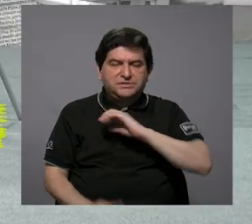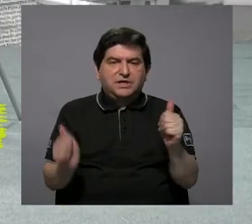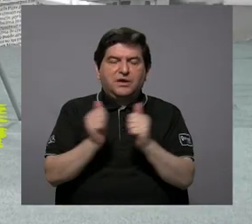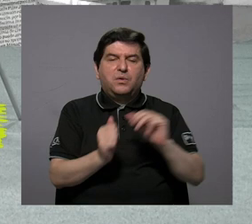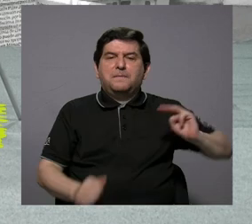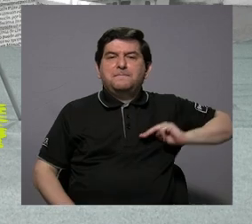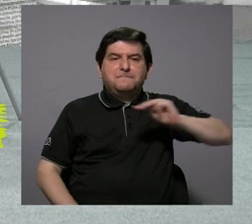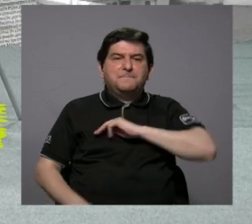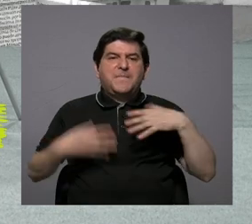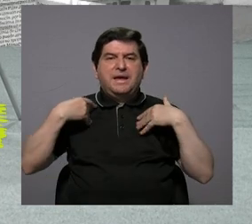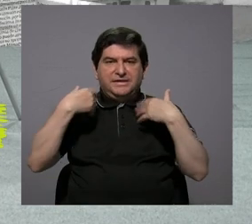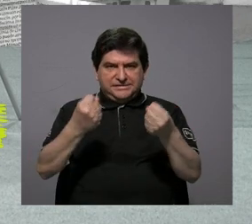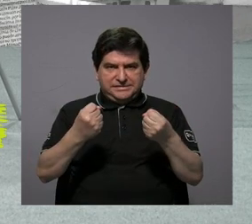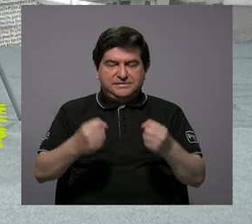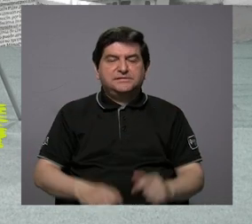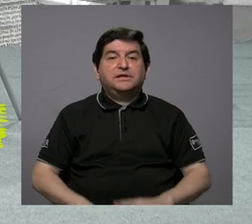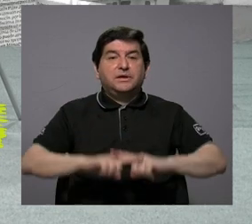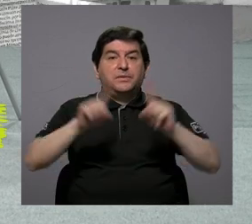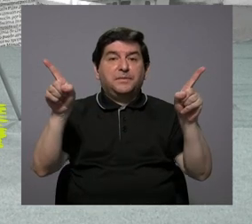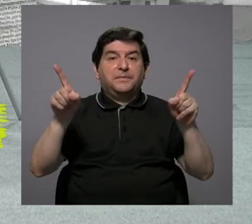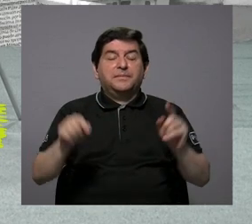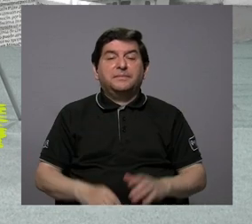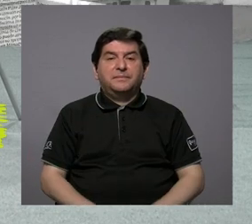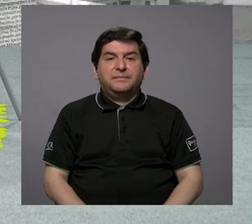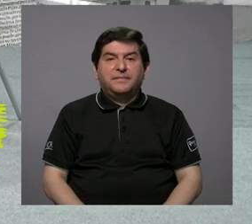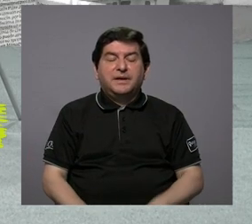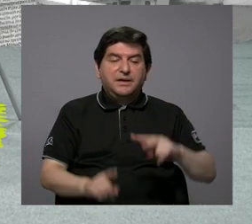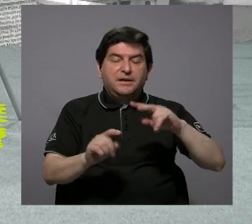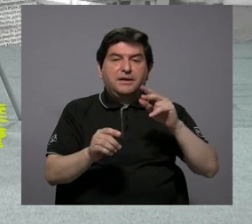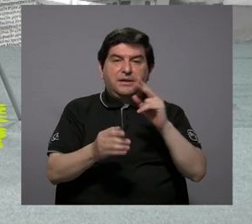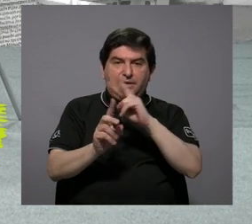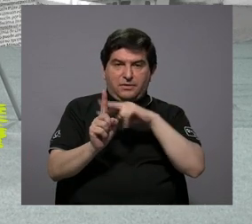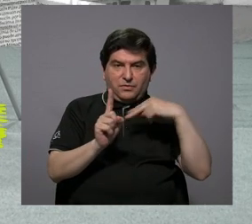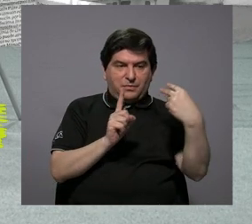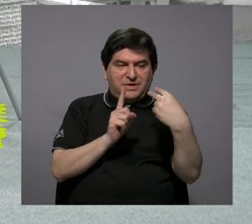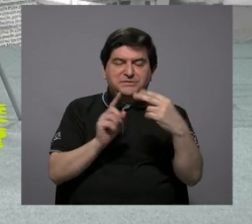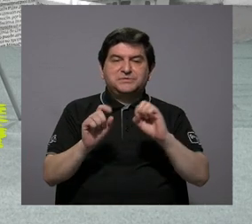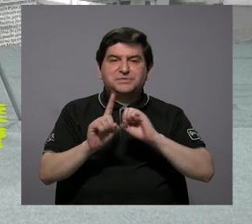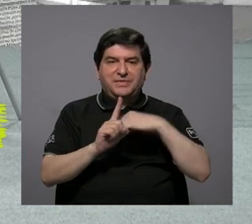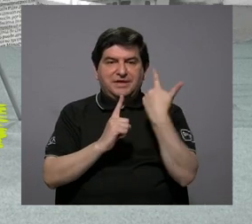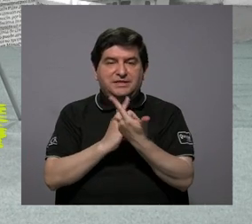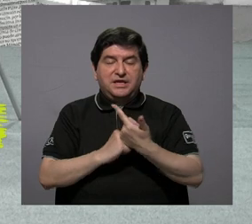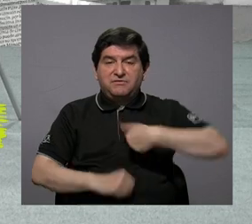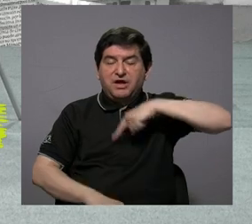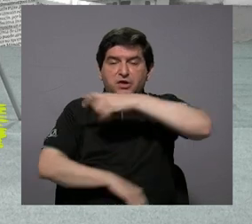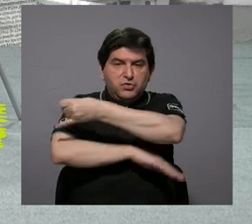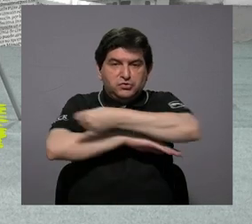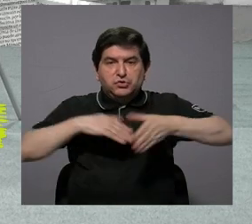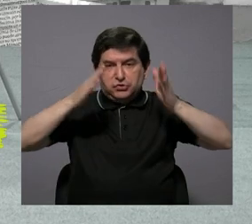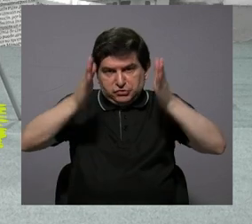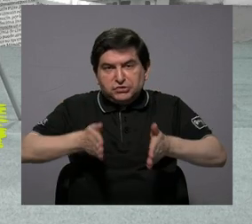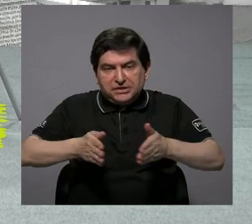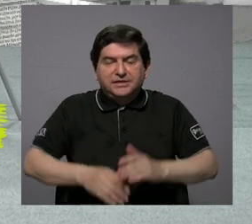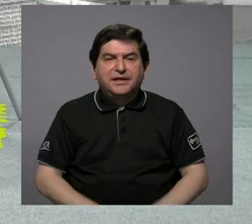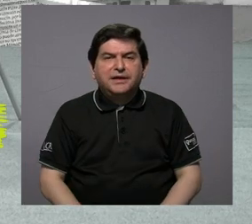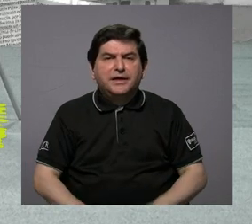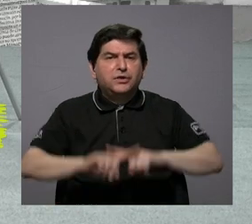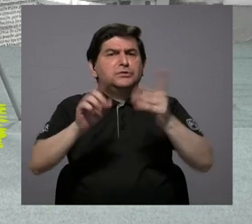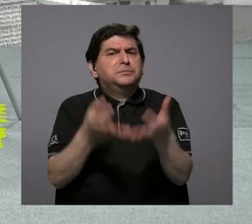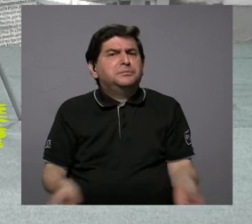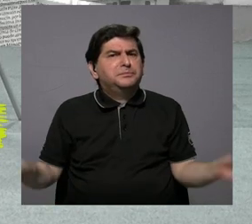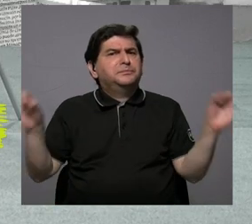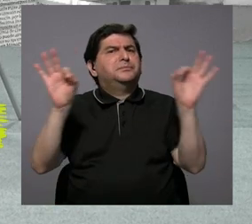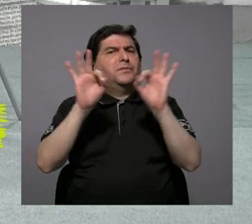Ministerio de Salud, pero también desde la parte social porque a pesar de que somos ingenieros, ingenieras, es muy